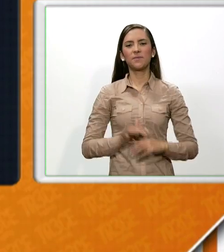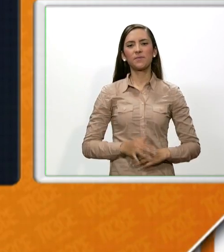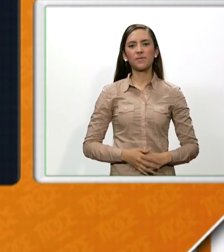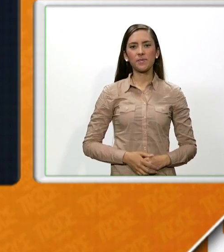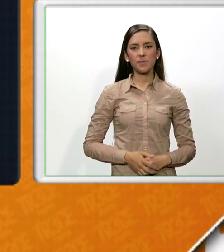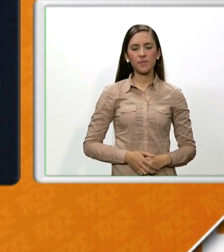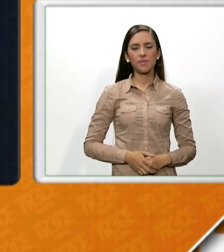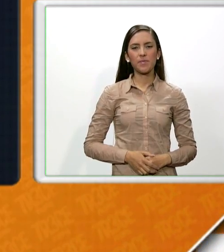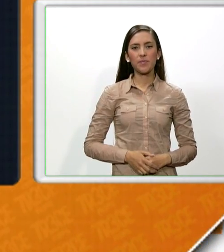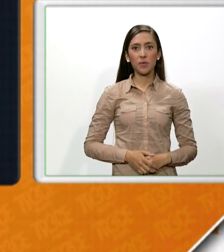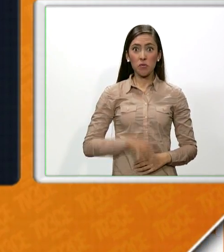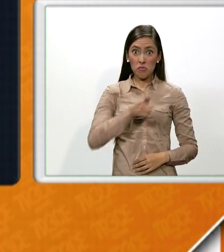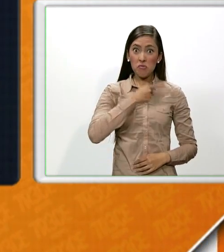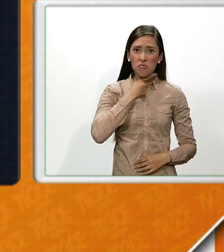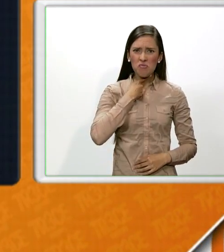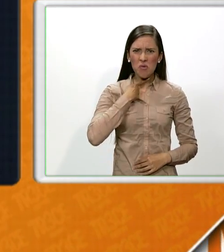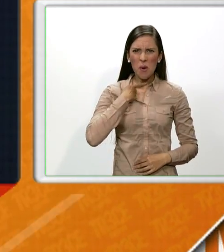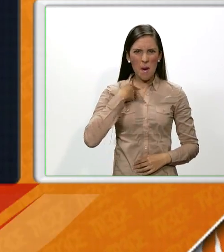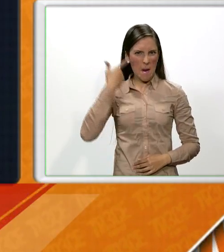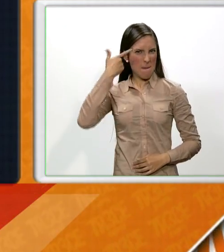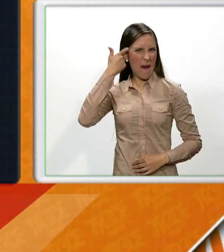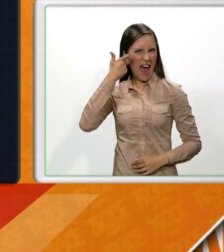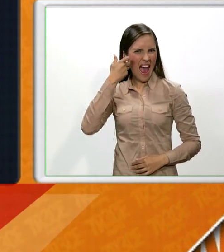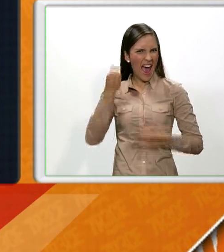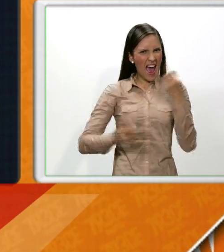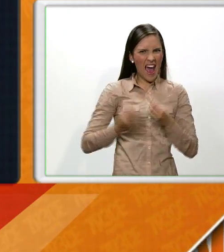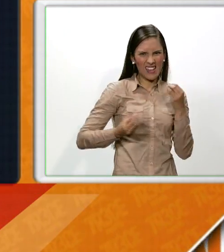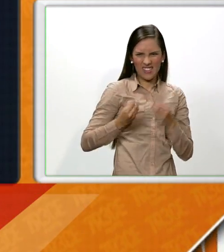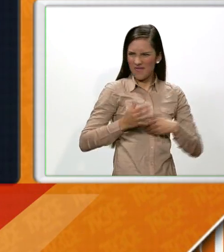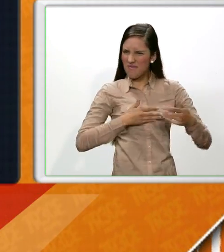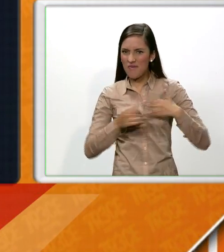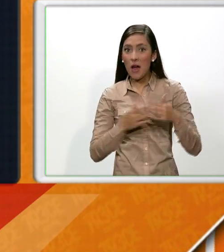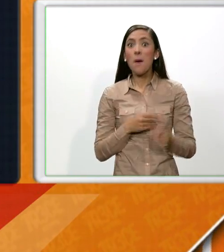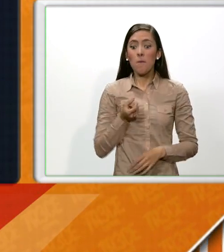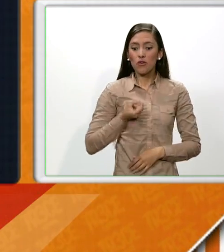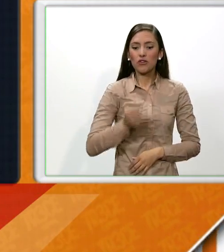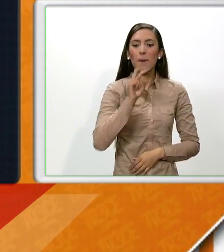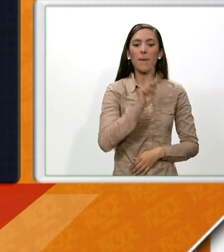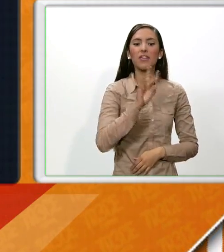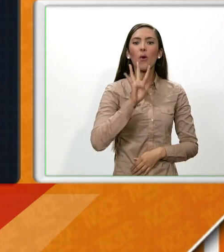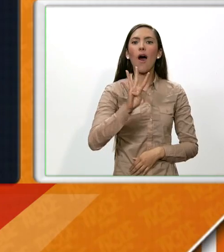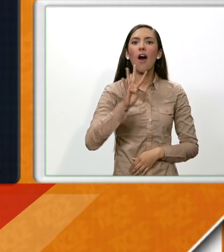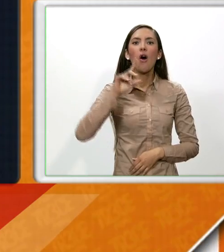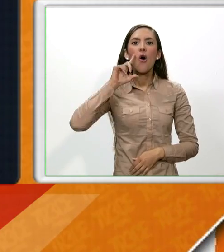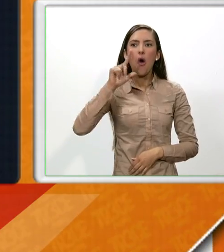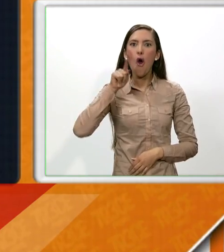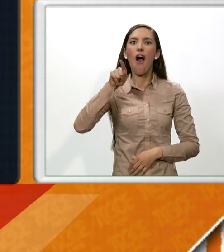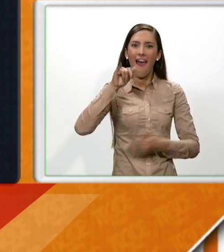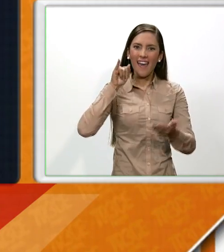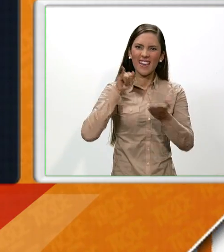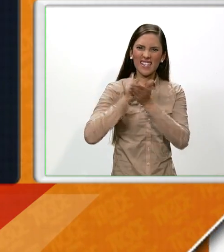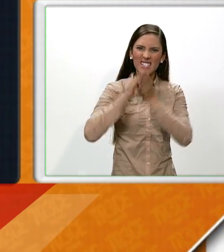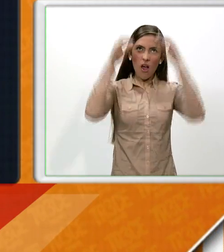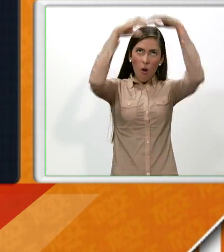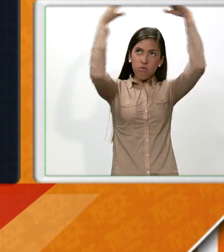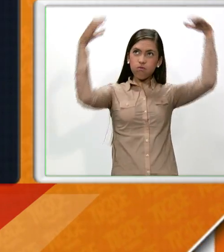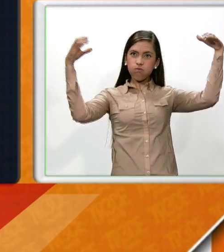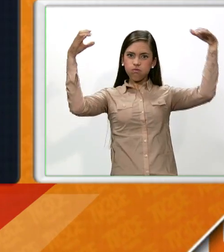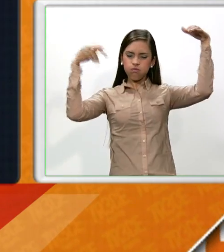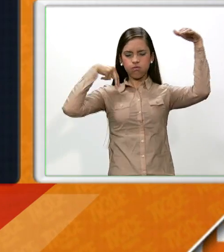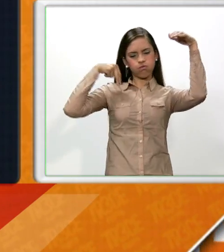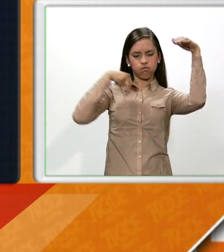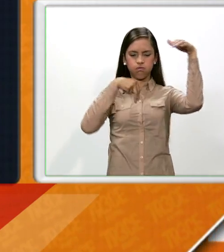¿Te gusta la adrenalina? Disfruta este 24 de julio de Rappel, Parapente y más en